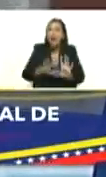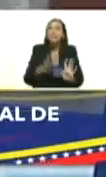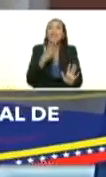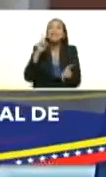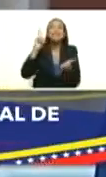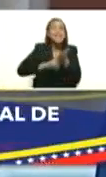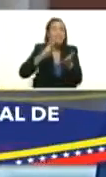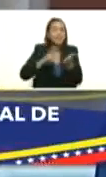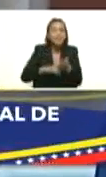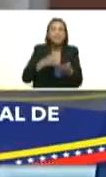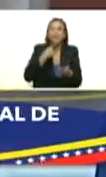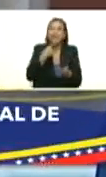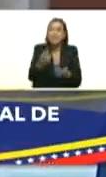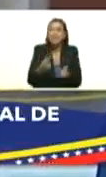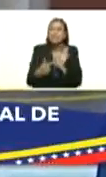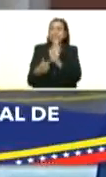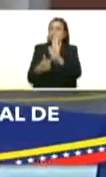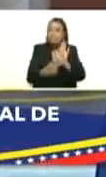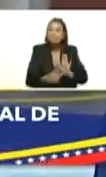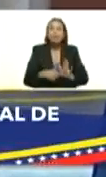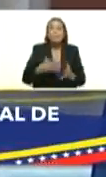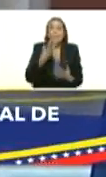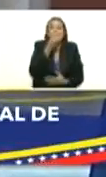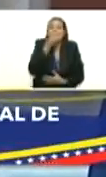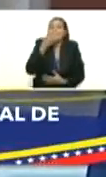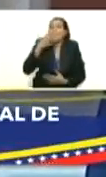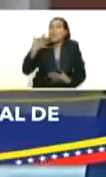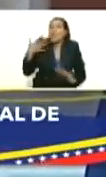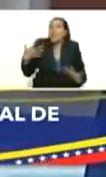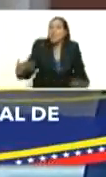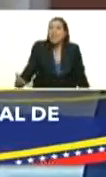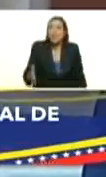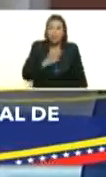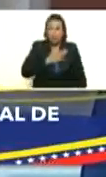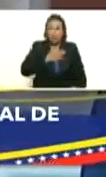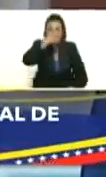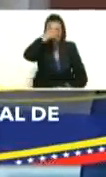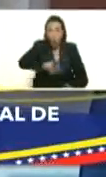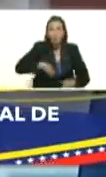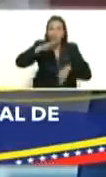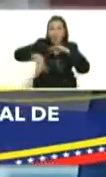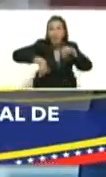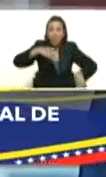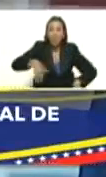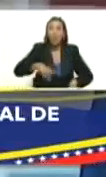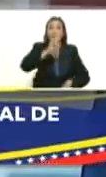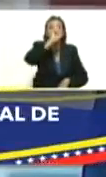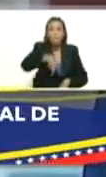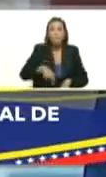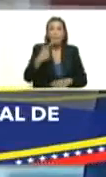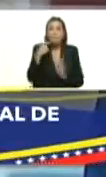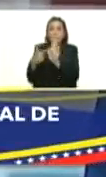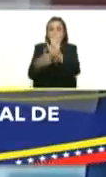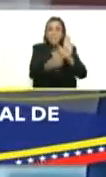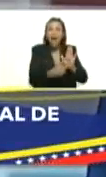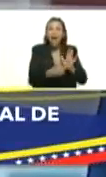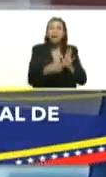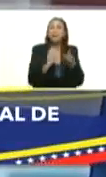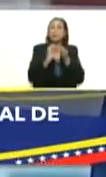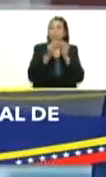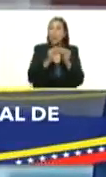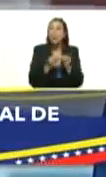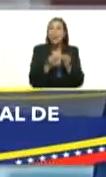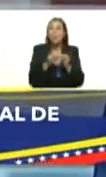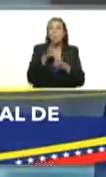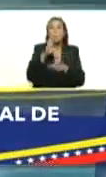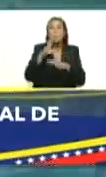verdad es ha sido muy hermoso para nosotros los nadadores y creo que todos los presentes ver que esta piscina ha sido recuperada